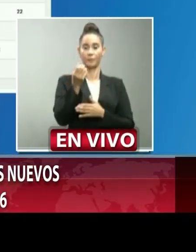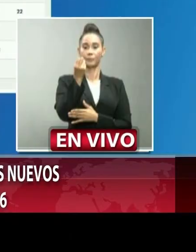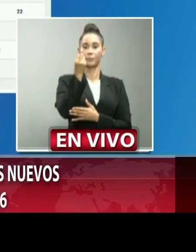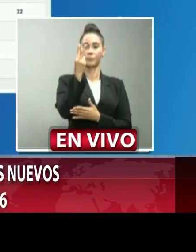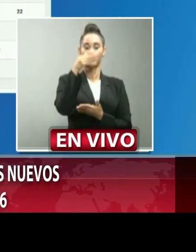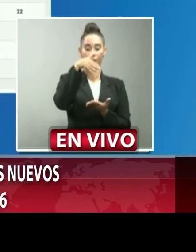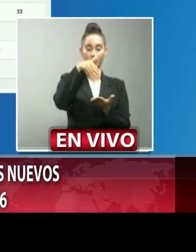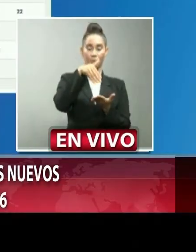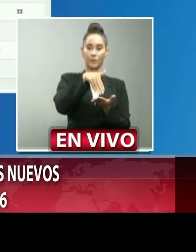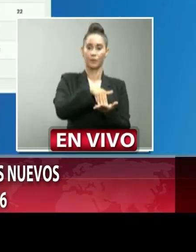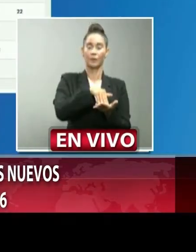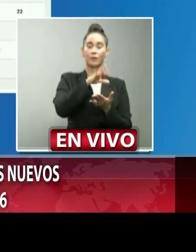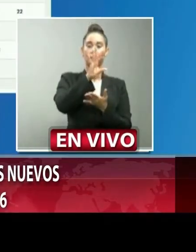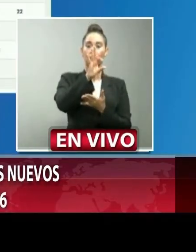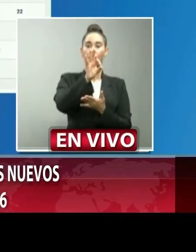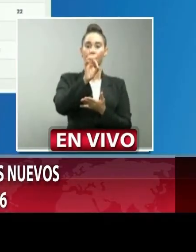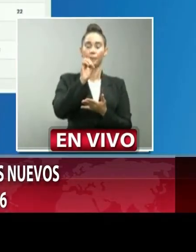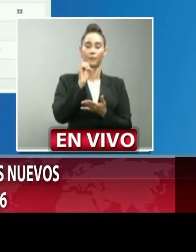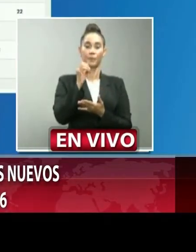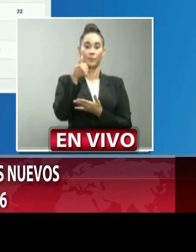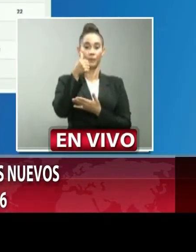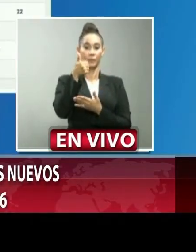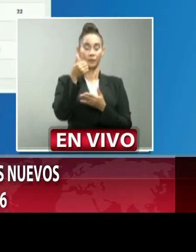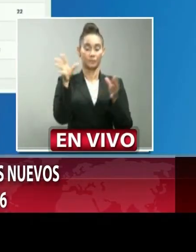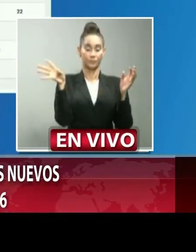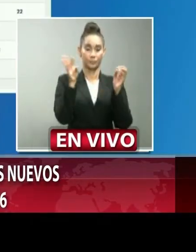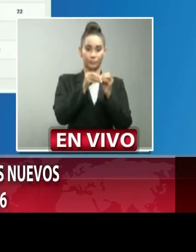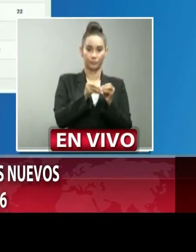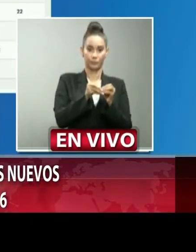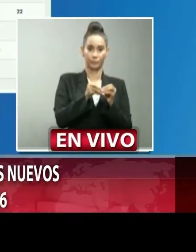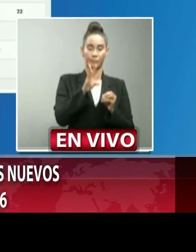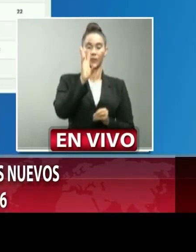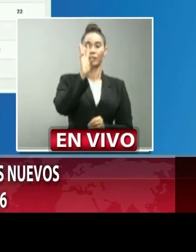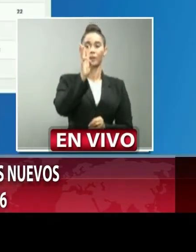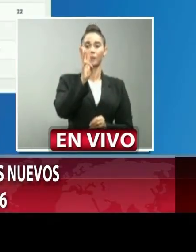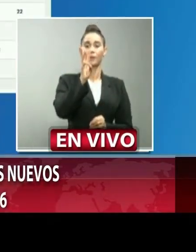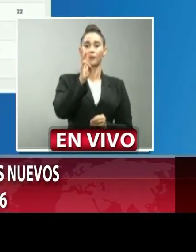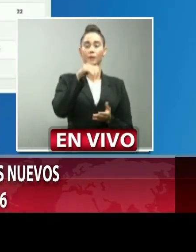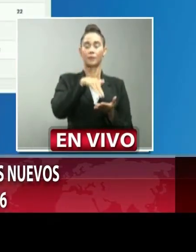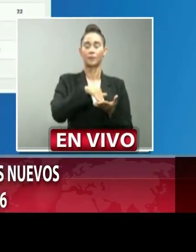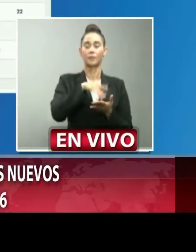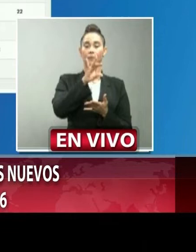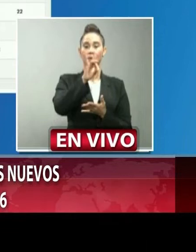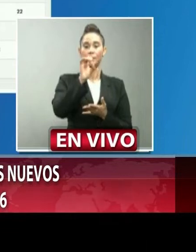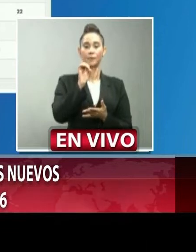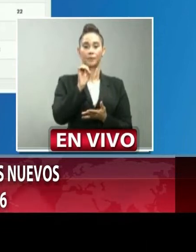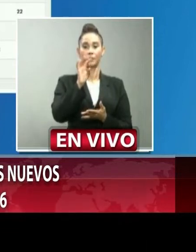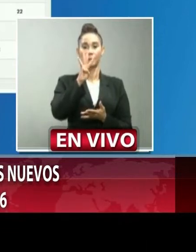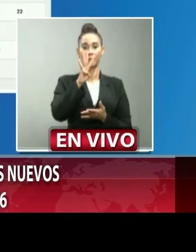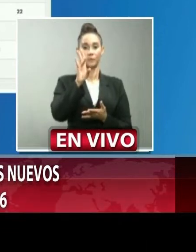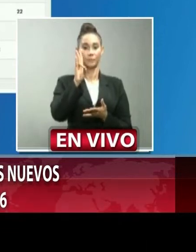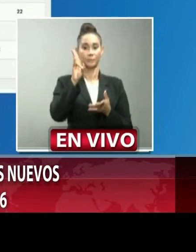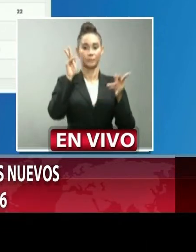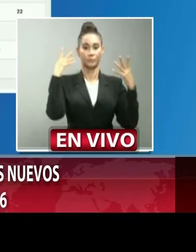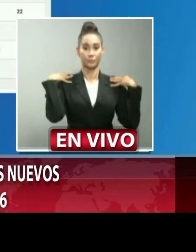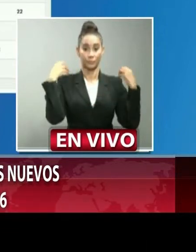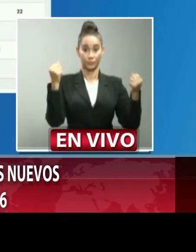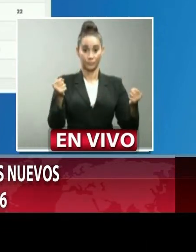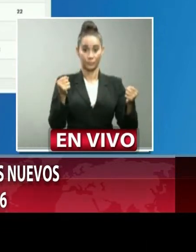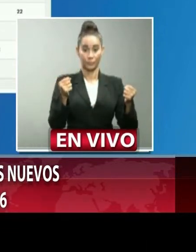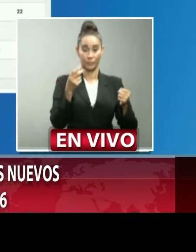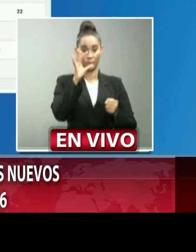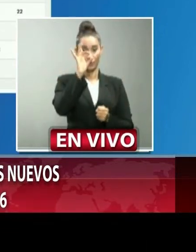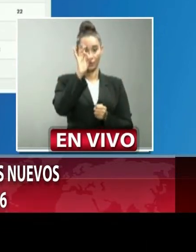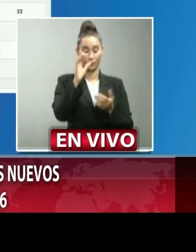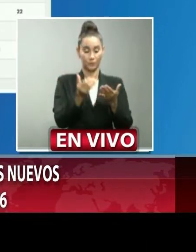.910 acumulados 6.847 recuperados 8